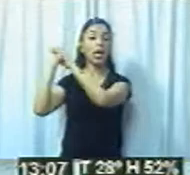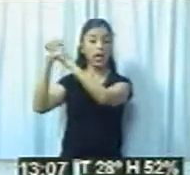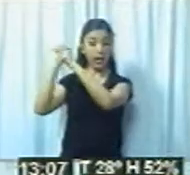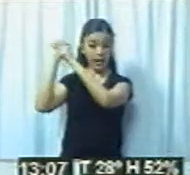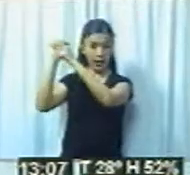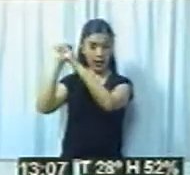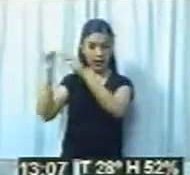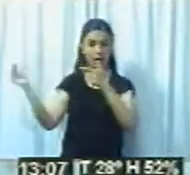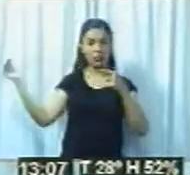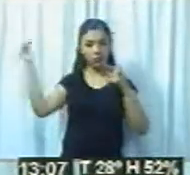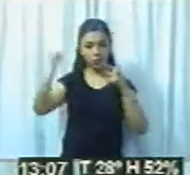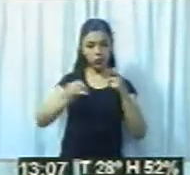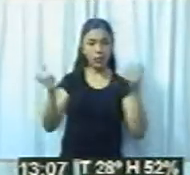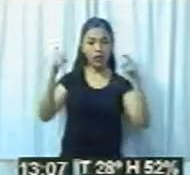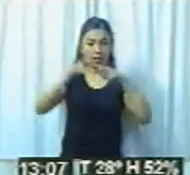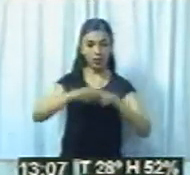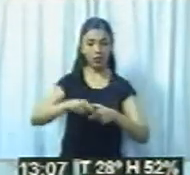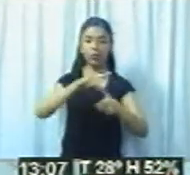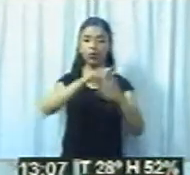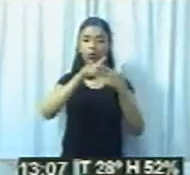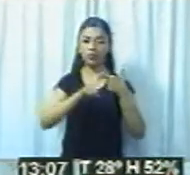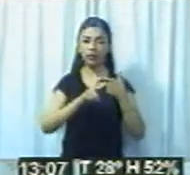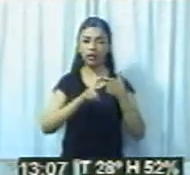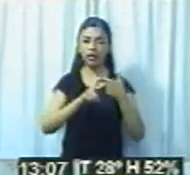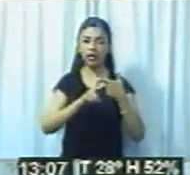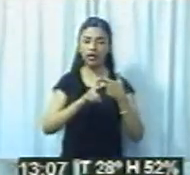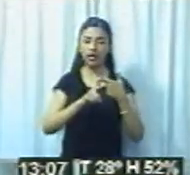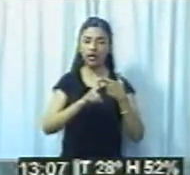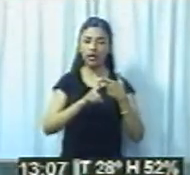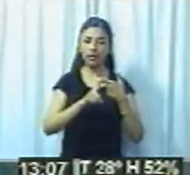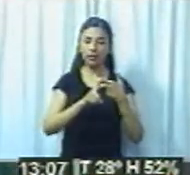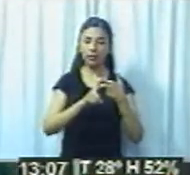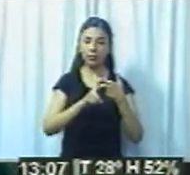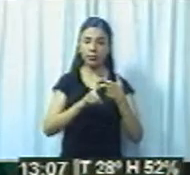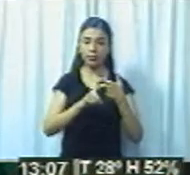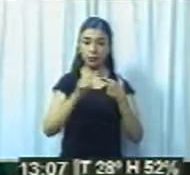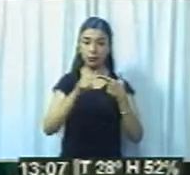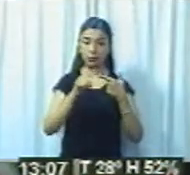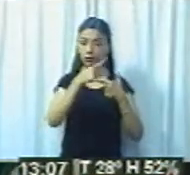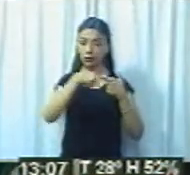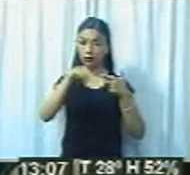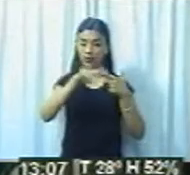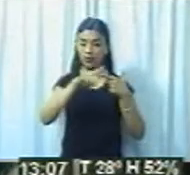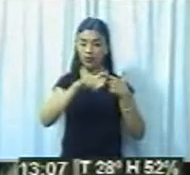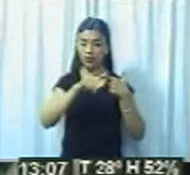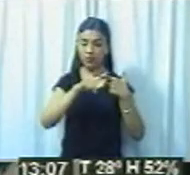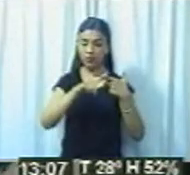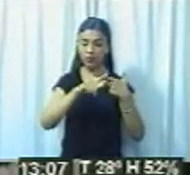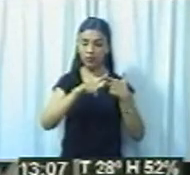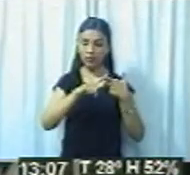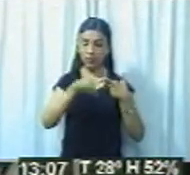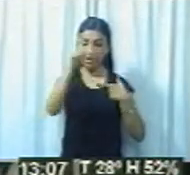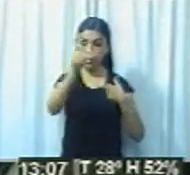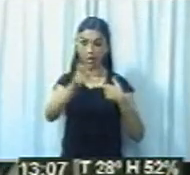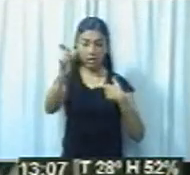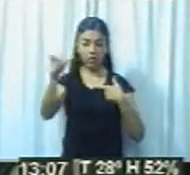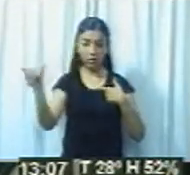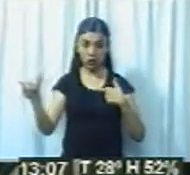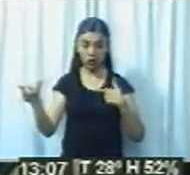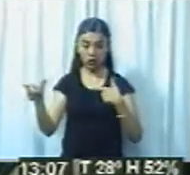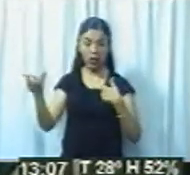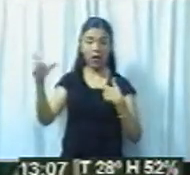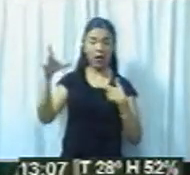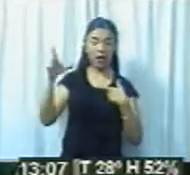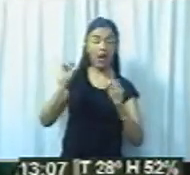El que quiera resolver este tema, aclarar este tema,